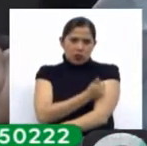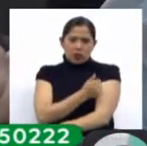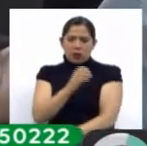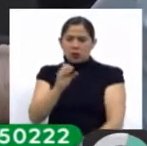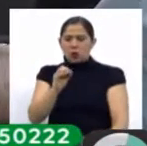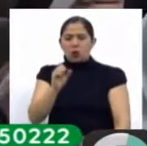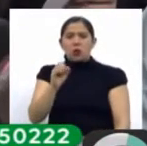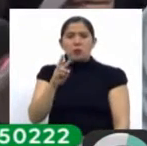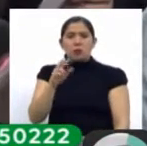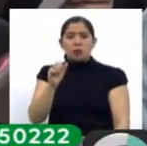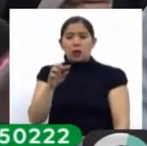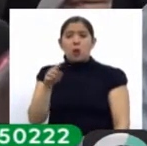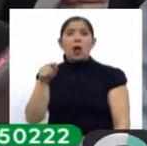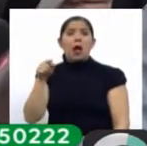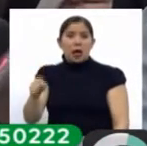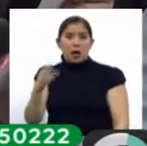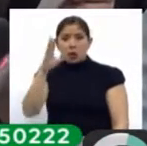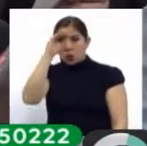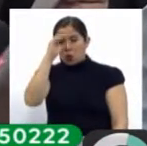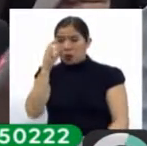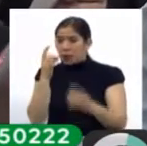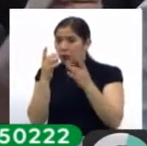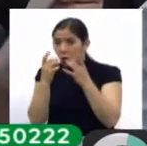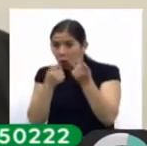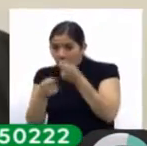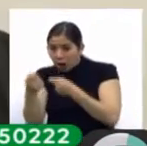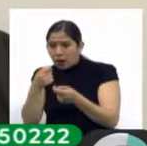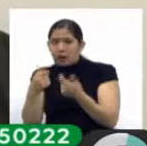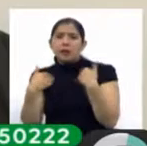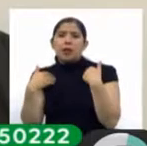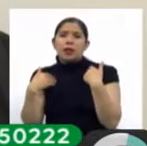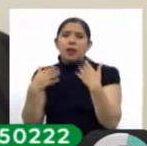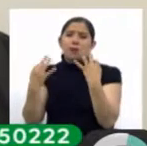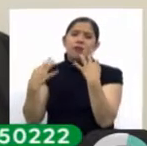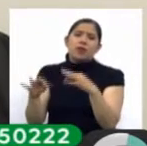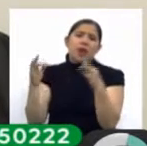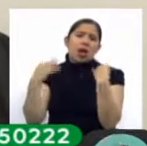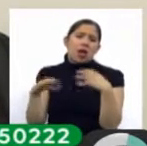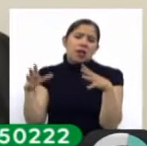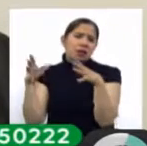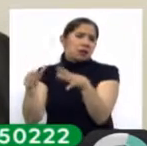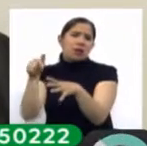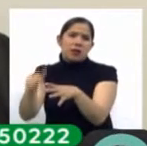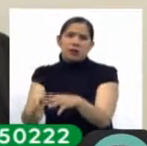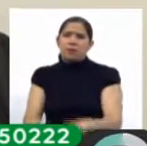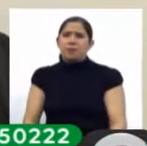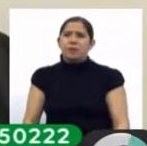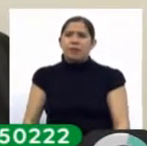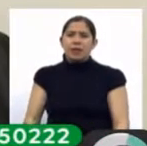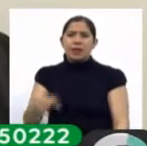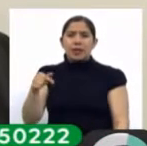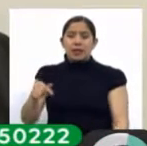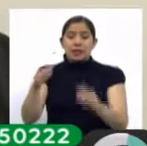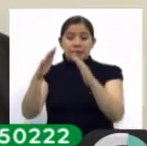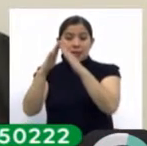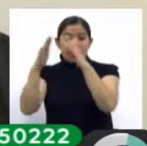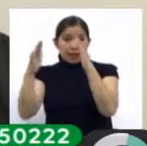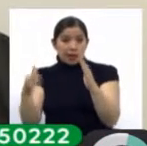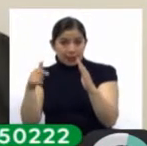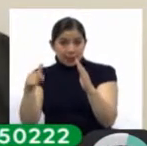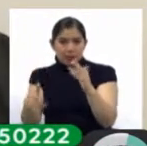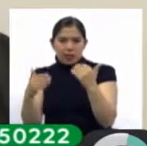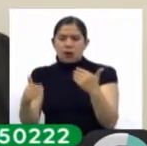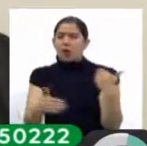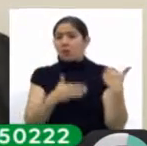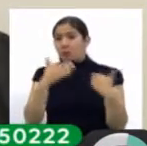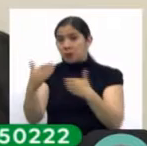donde el narco realizaba diferentes confraternizaciones. Este bien inmueble va a ser sometido a un proceso de pérdida de dominio en